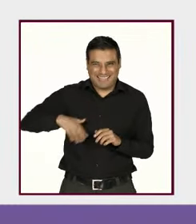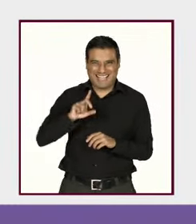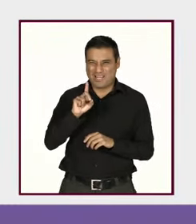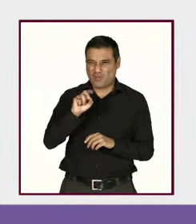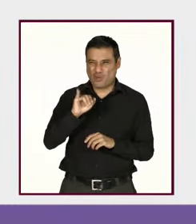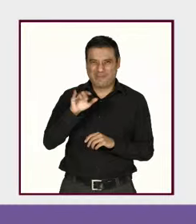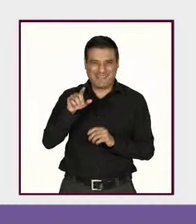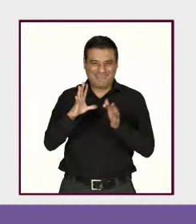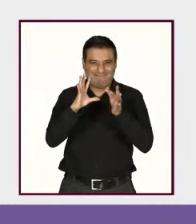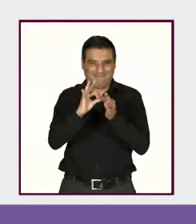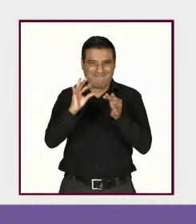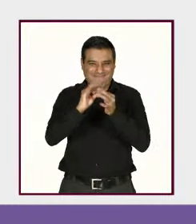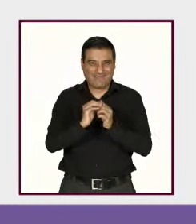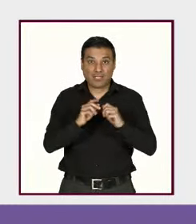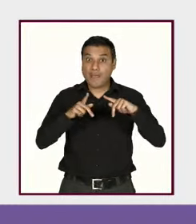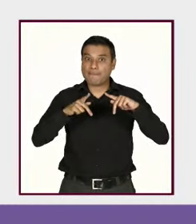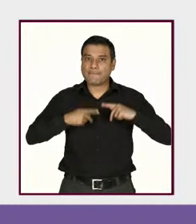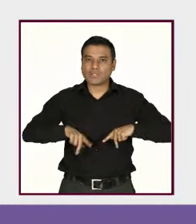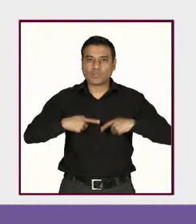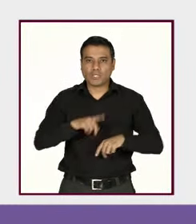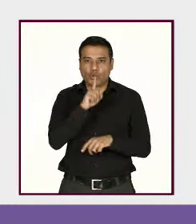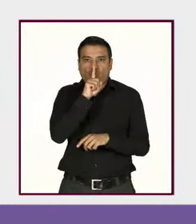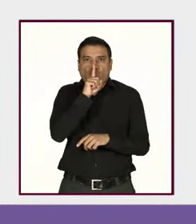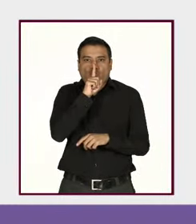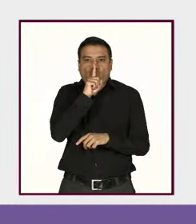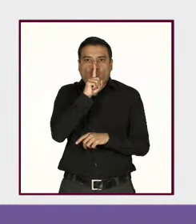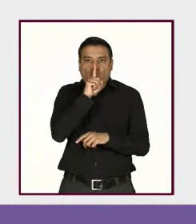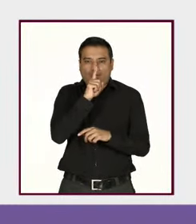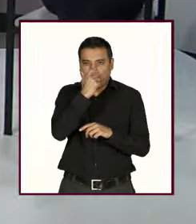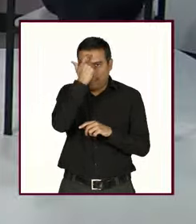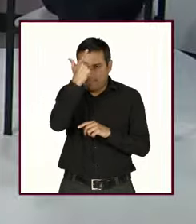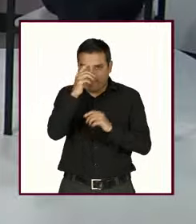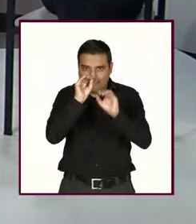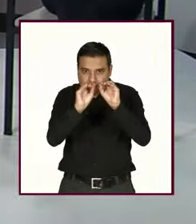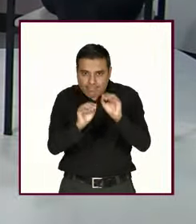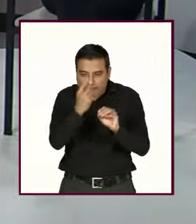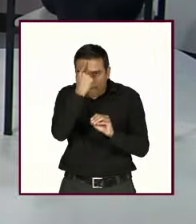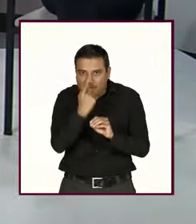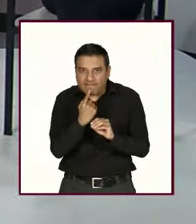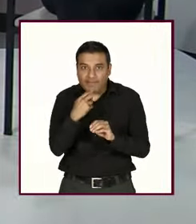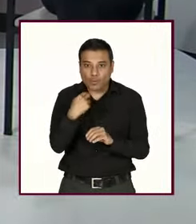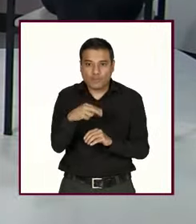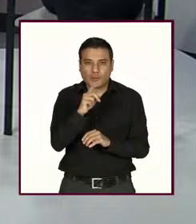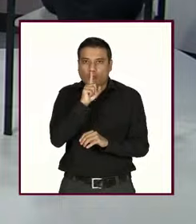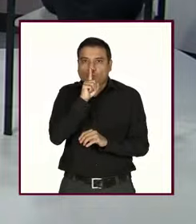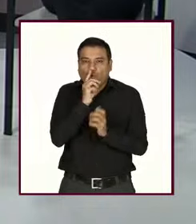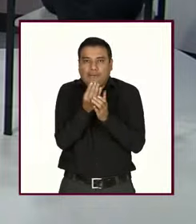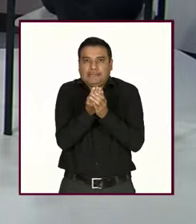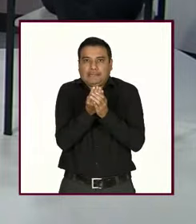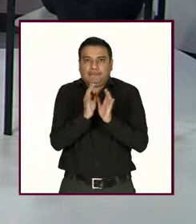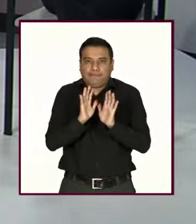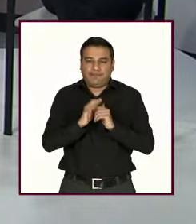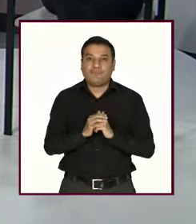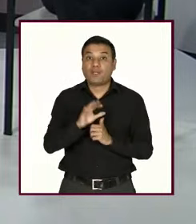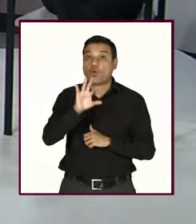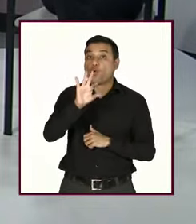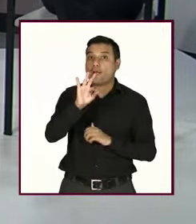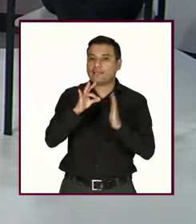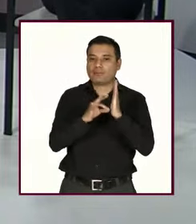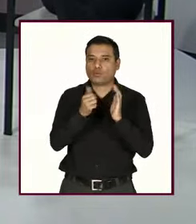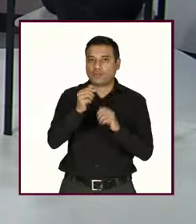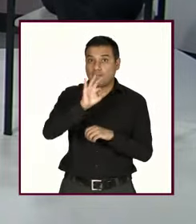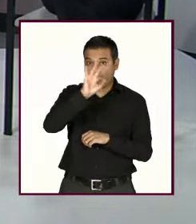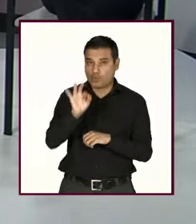con estos nombres que están en el anonimato. No se sabe quiénes son. Pero tenemos que del 40.6